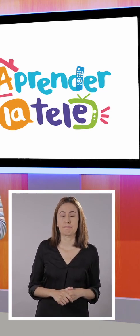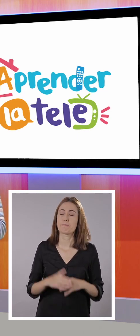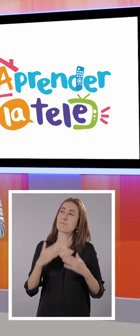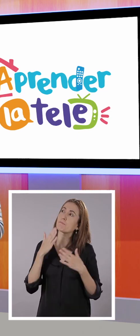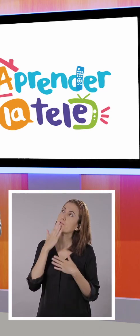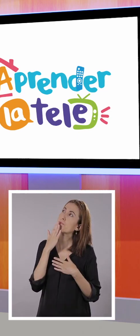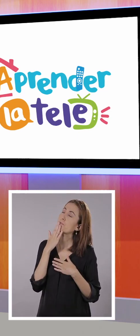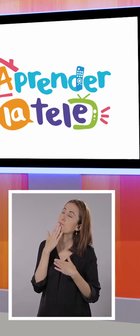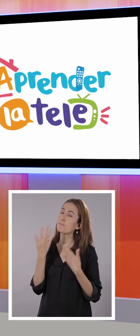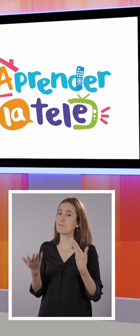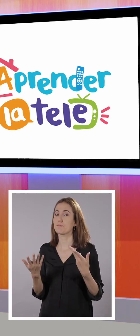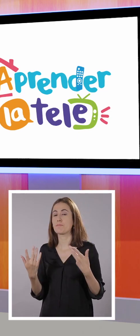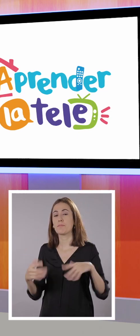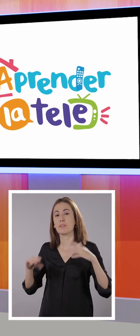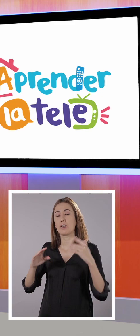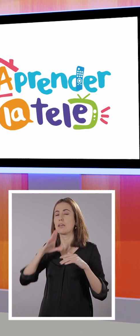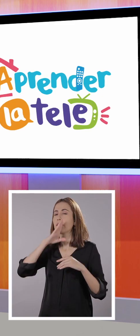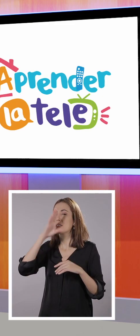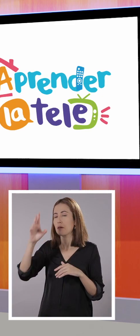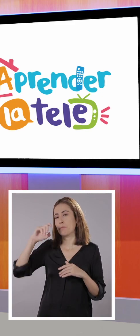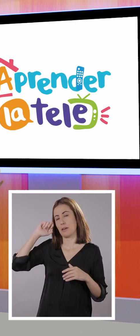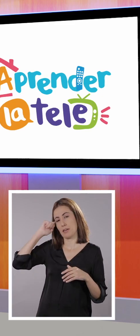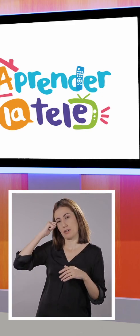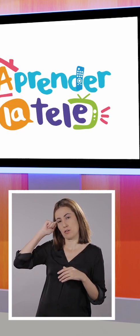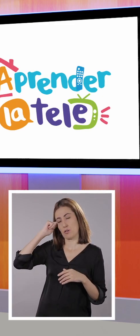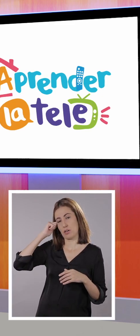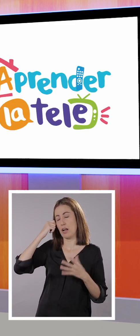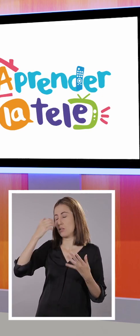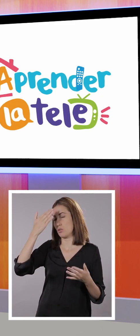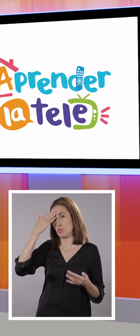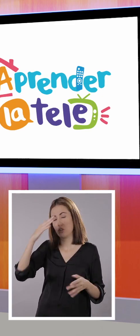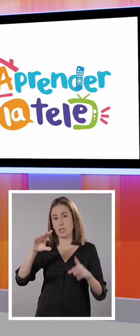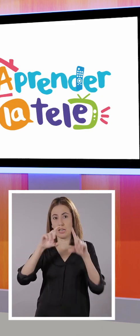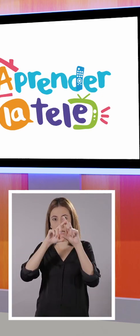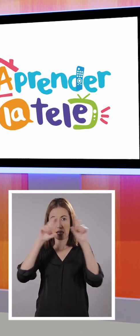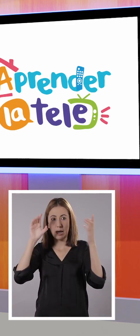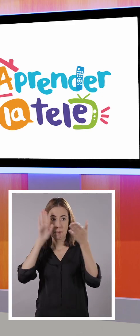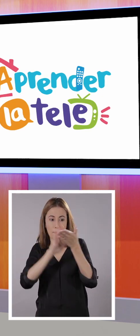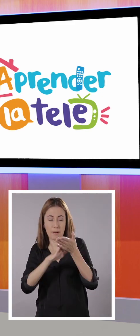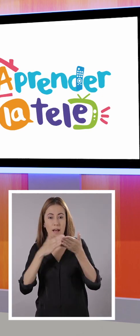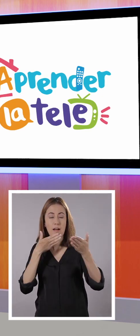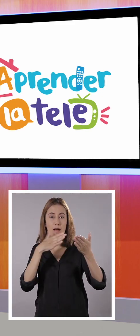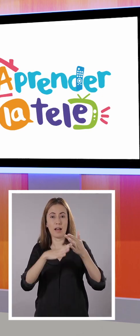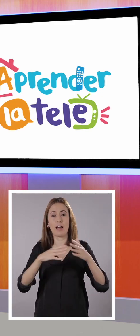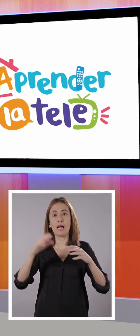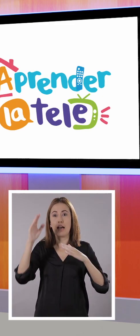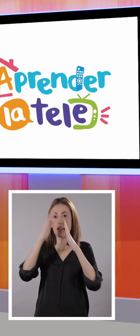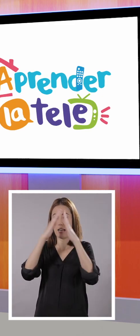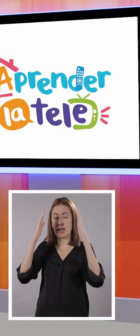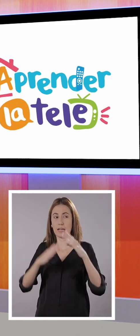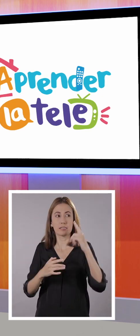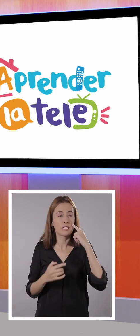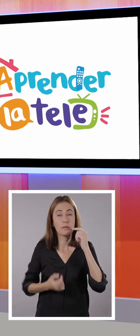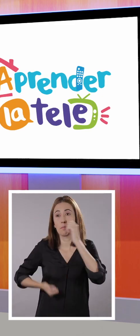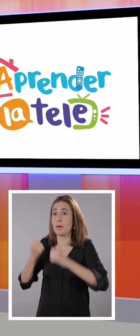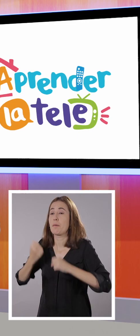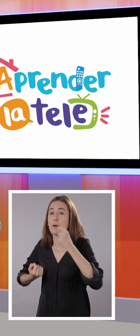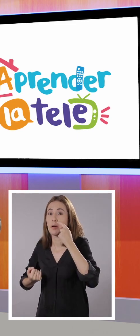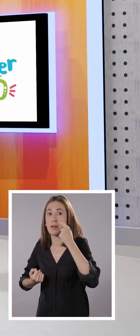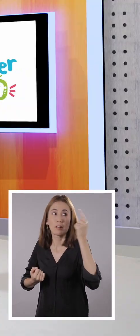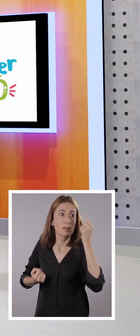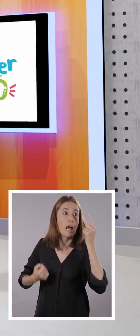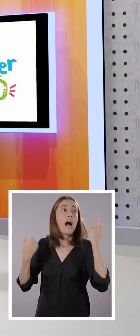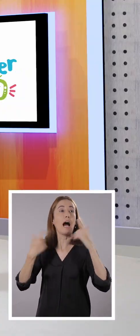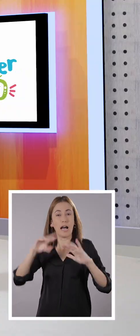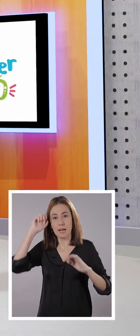Eh, hacer un recordatorio en algún lugar de tu casa. Que veas siempre que vas a salir para que recuerdes el uso de mascarilla.